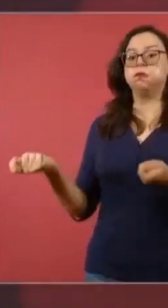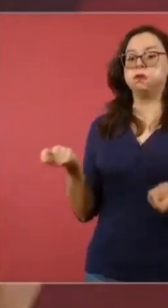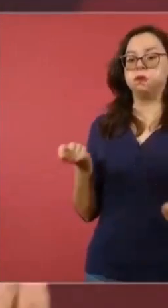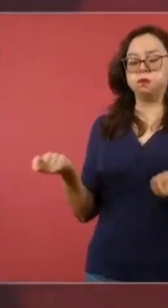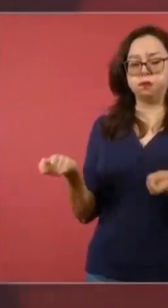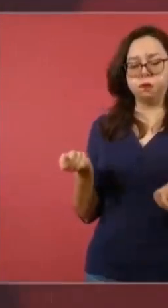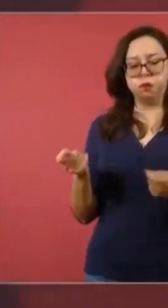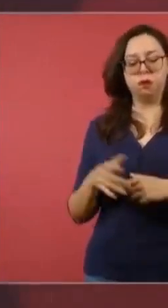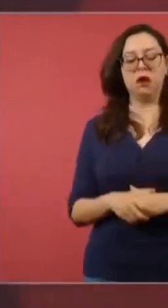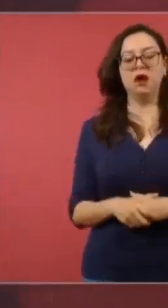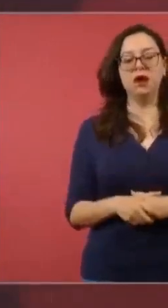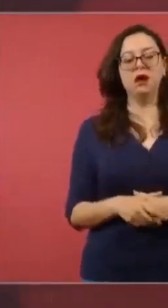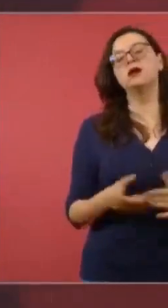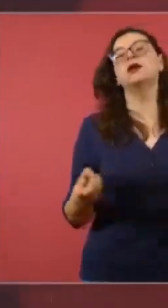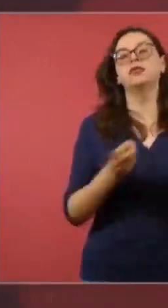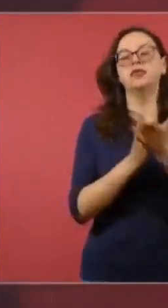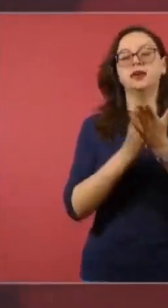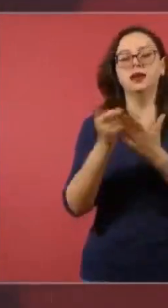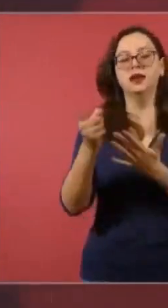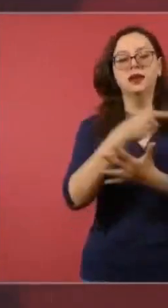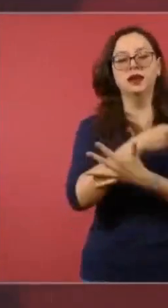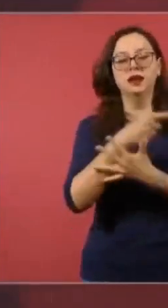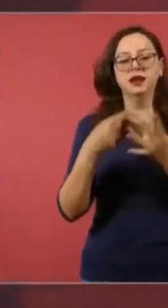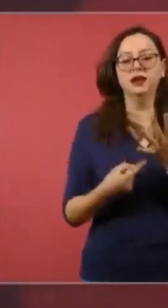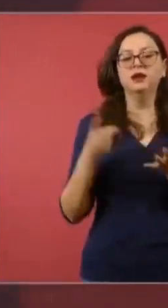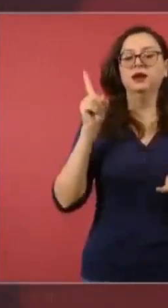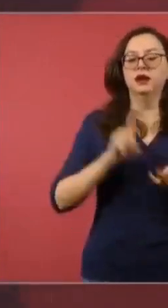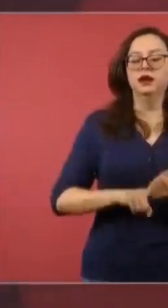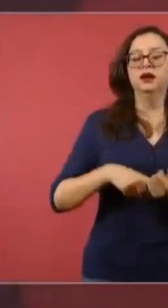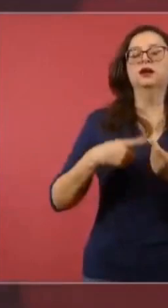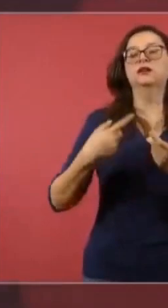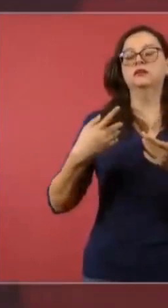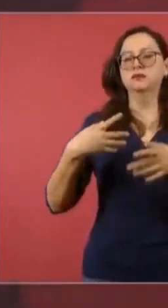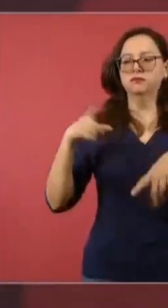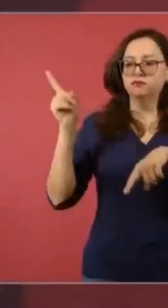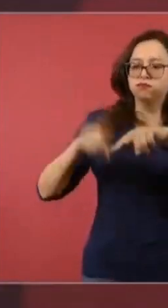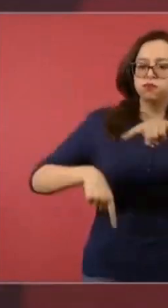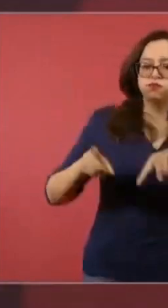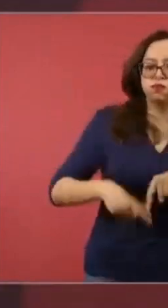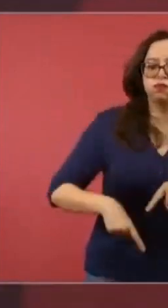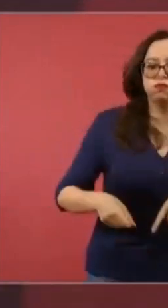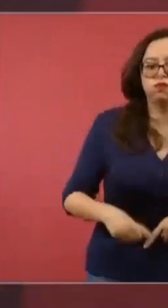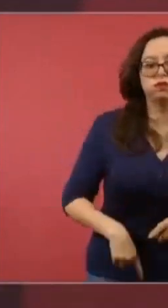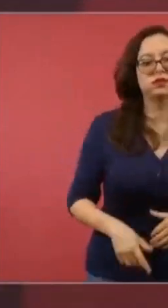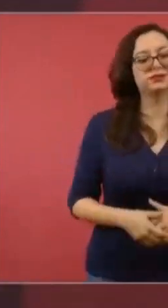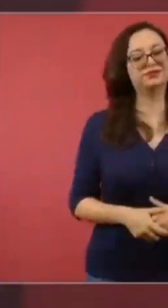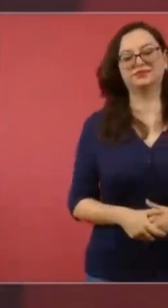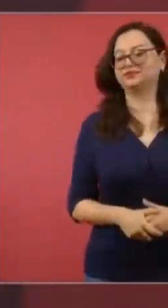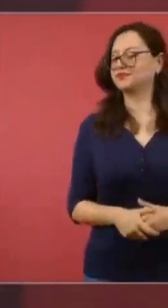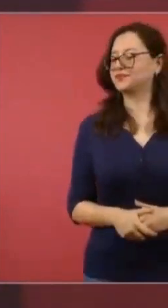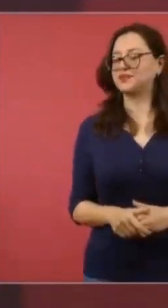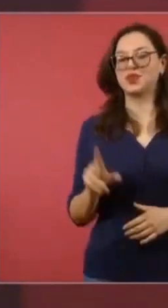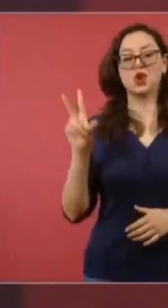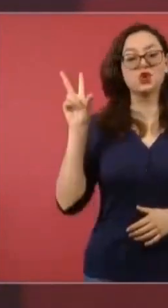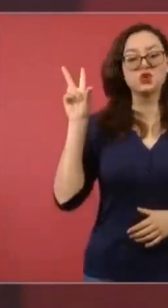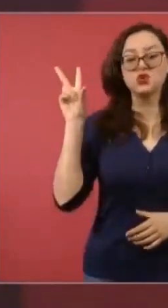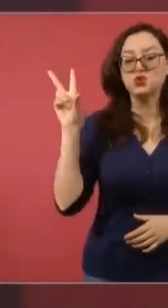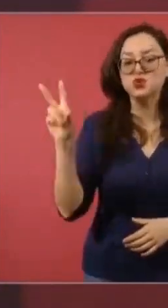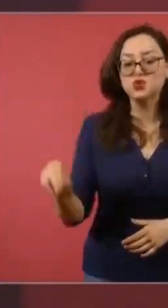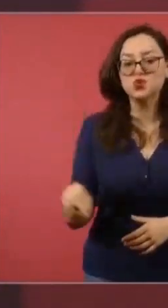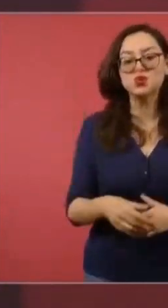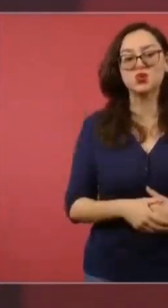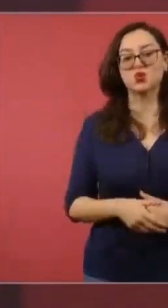las prestaciones y las pensiones de los trabajadores. No, señor, usted se opuso a que se